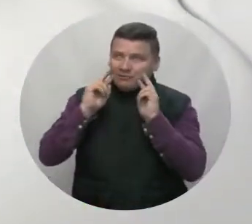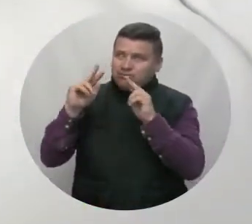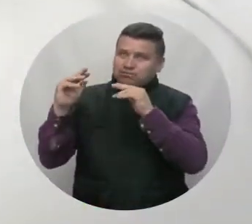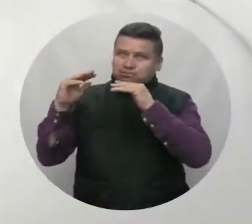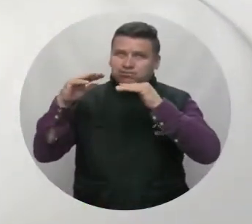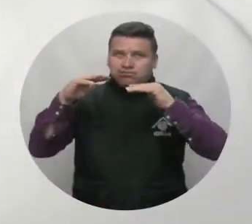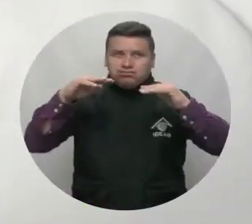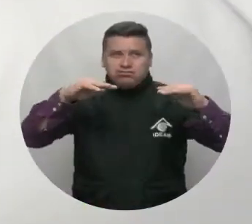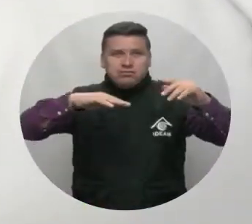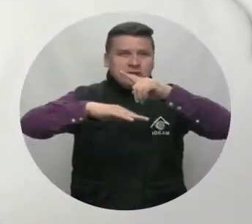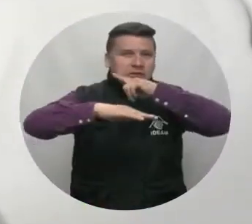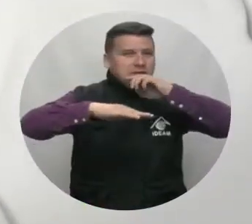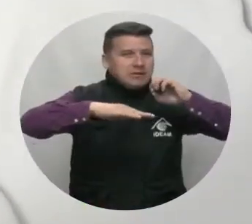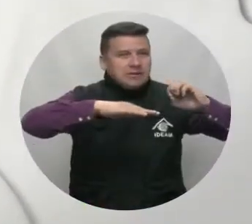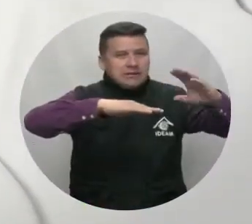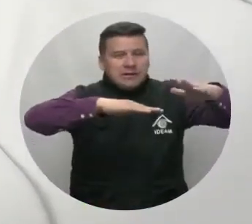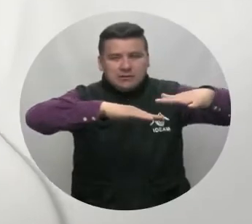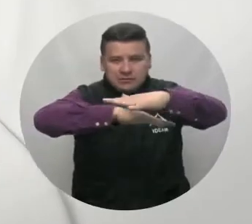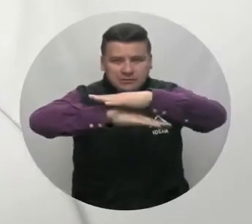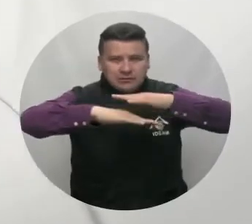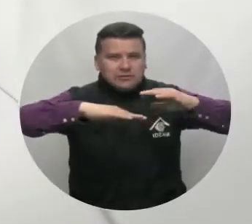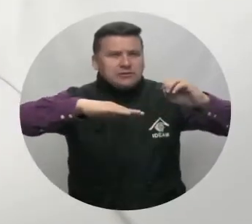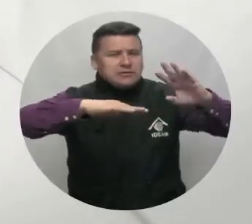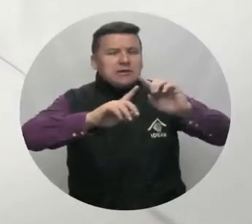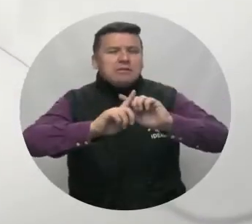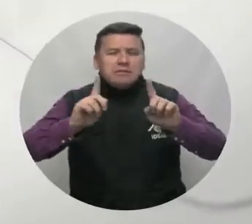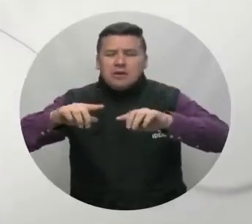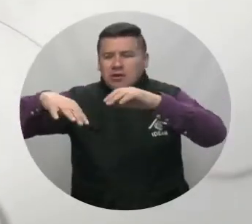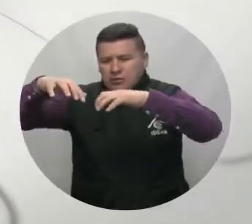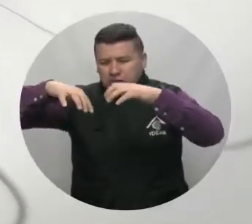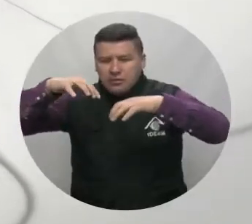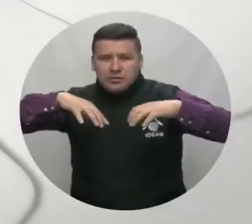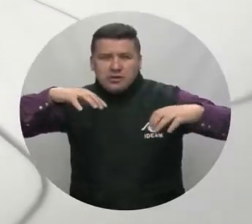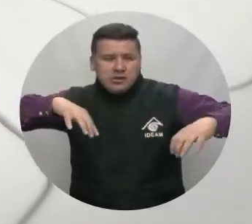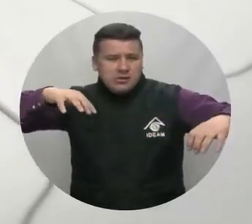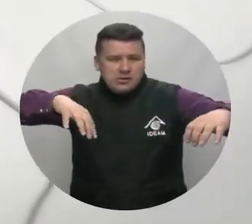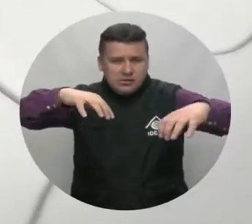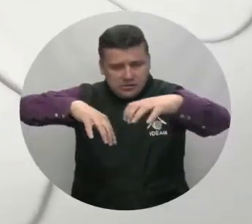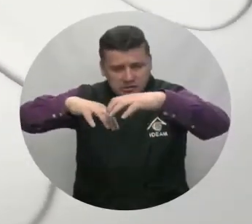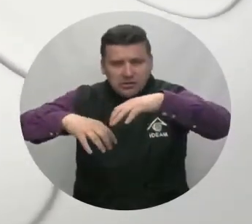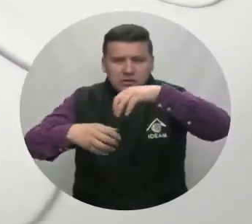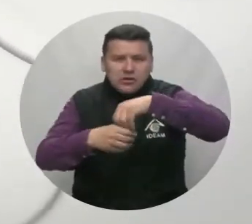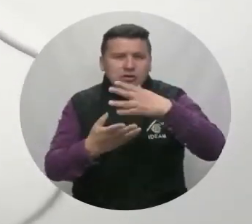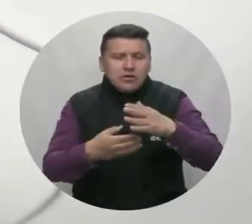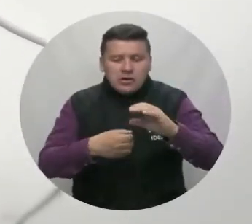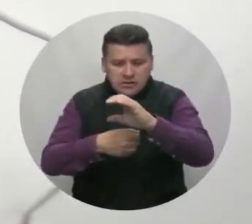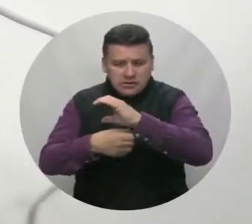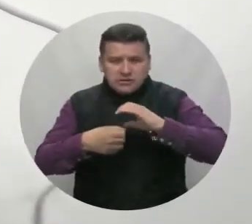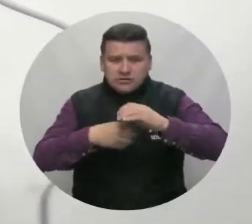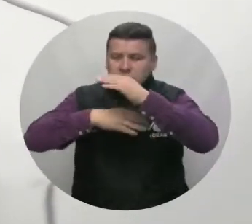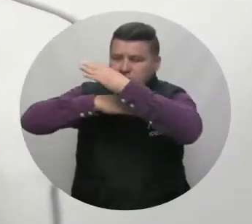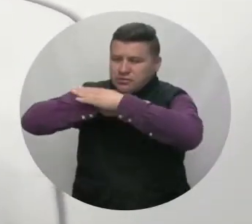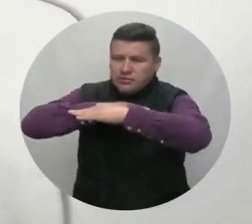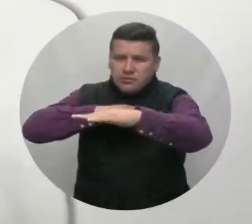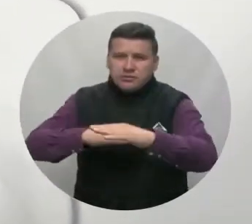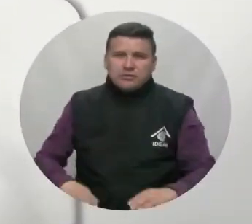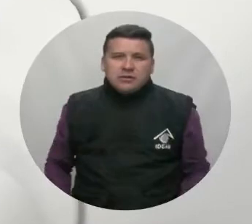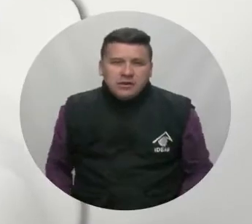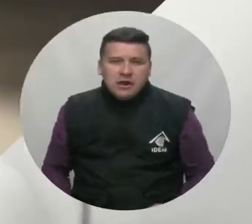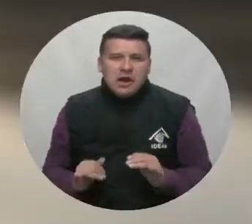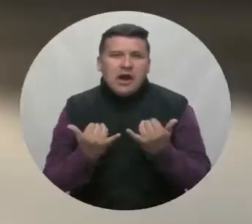cubierto con predominio de tiempo seco en el área, sin que se descarten lloviznas pasajeras en algunos lugares de la ciudad y la sabana.